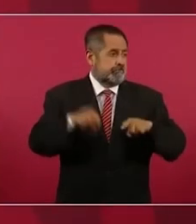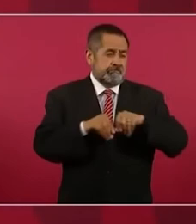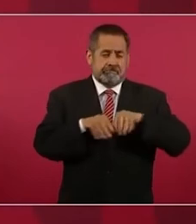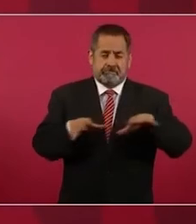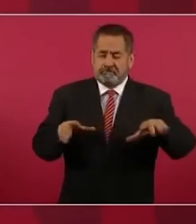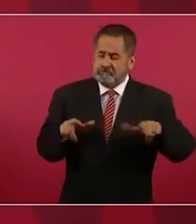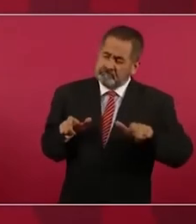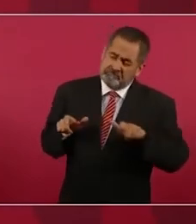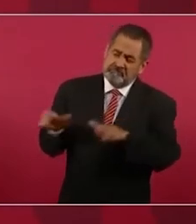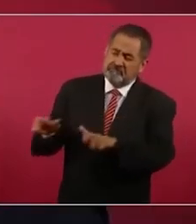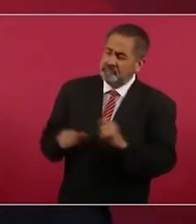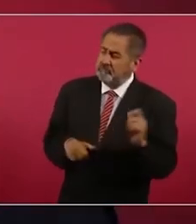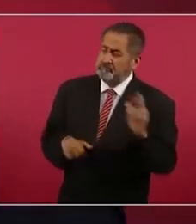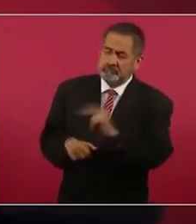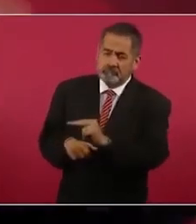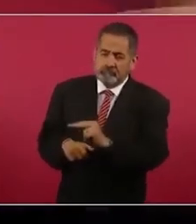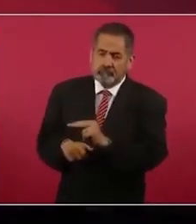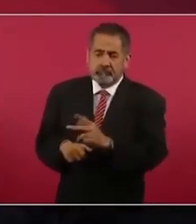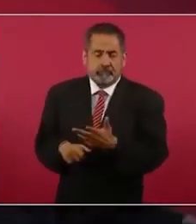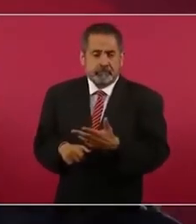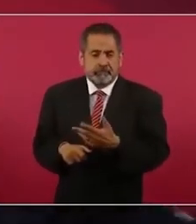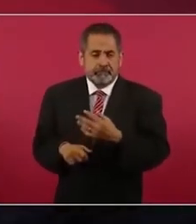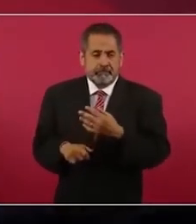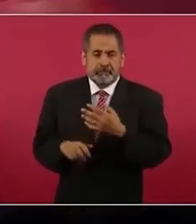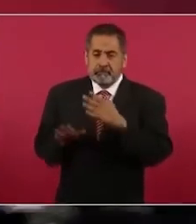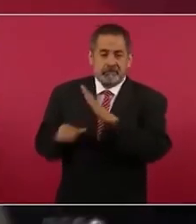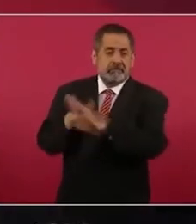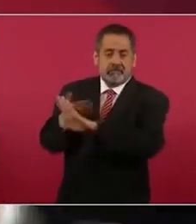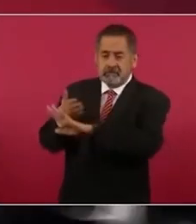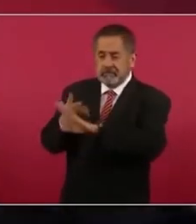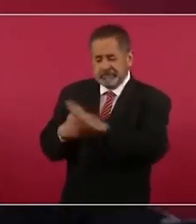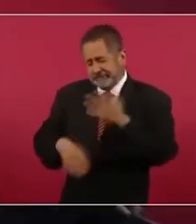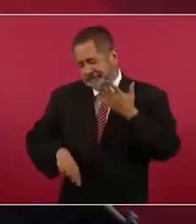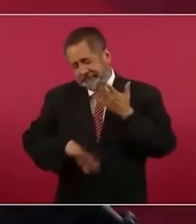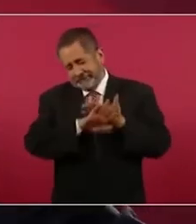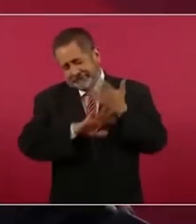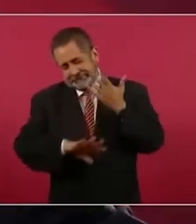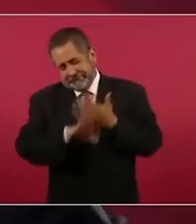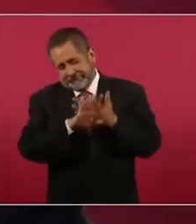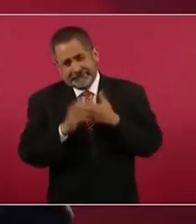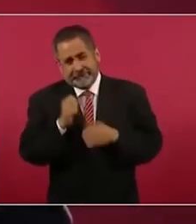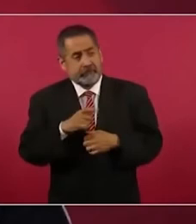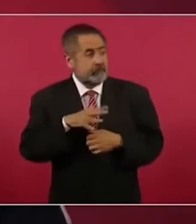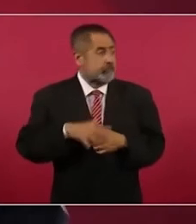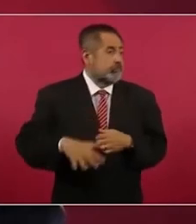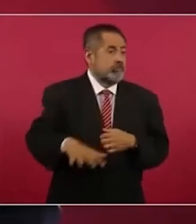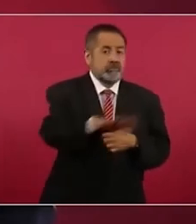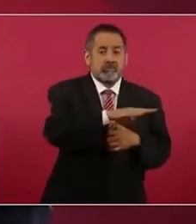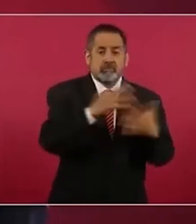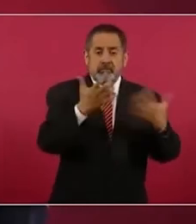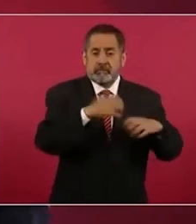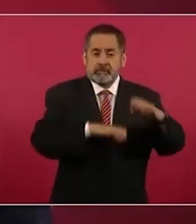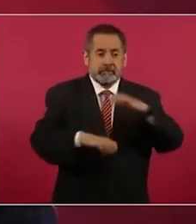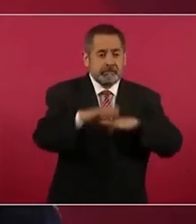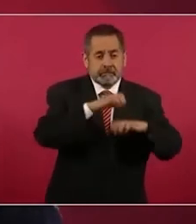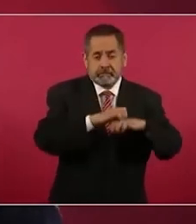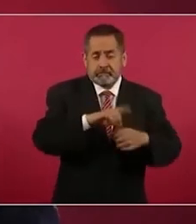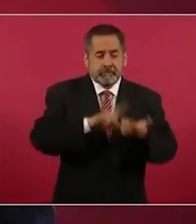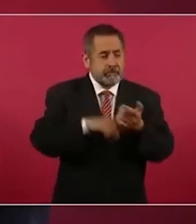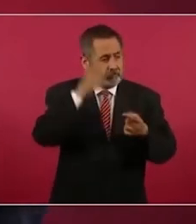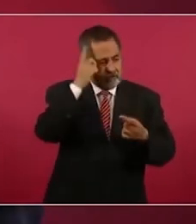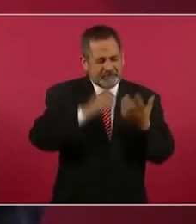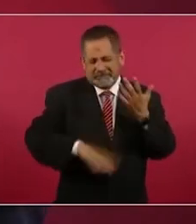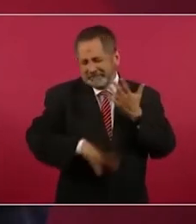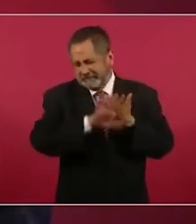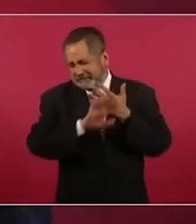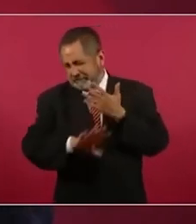y echaron a andar una guerra sucia con toda la cúpula empresarial de ese entonces con